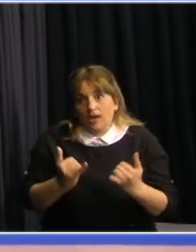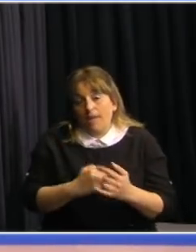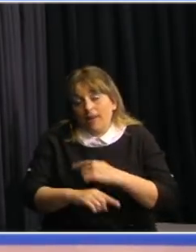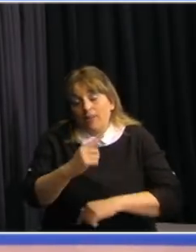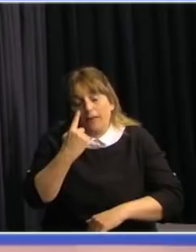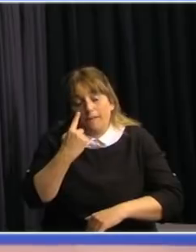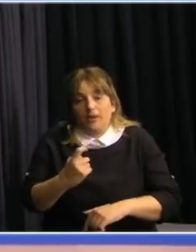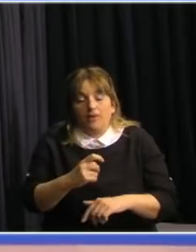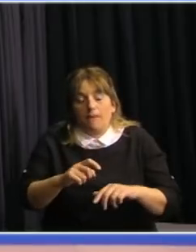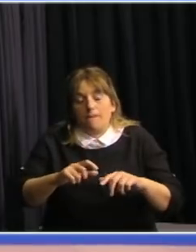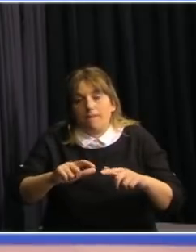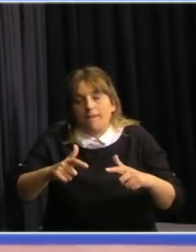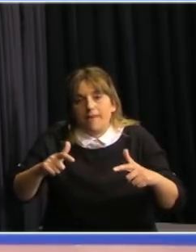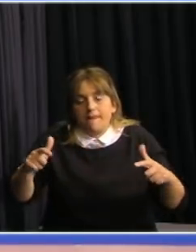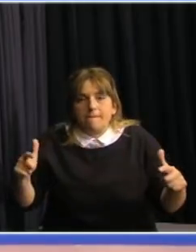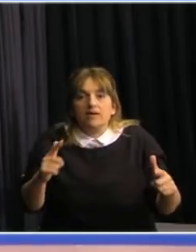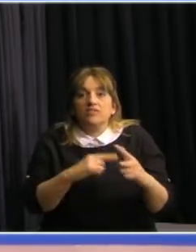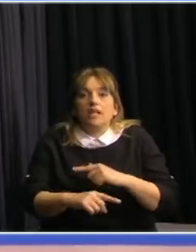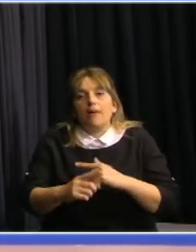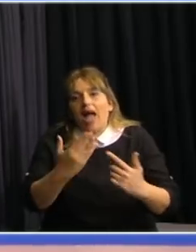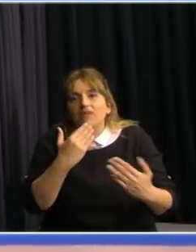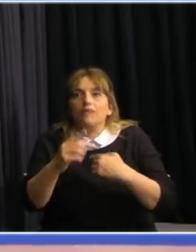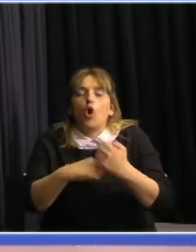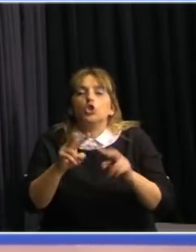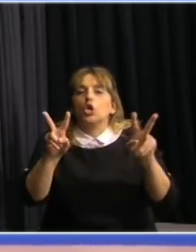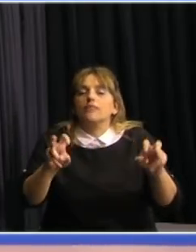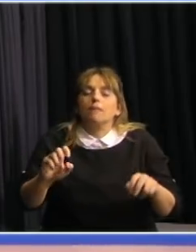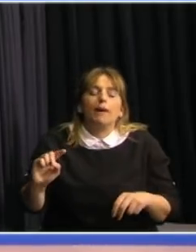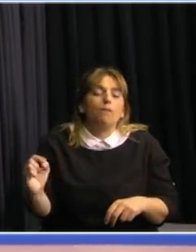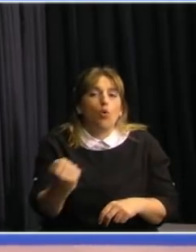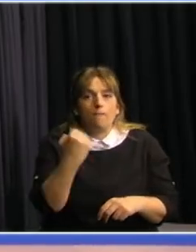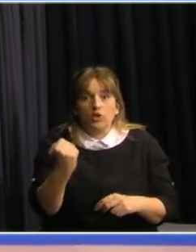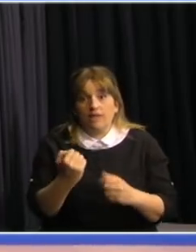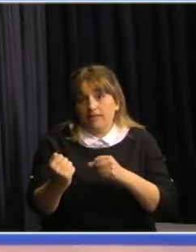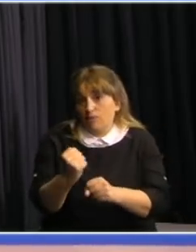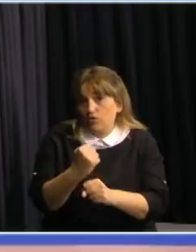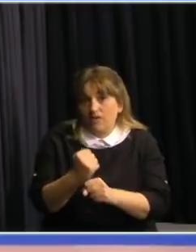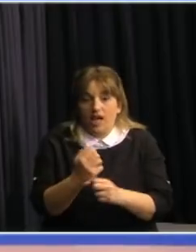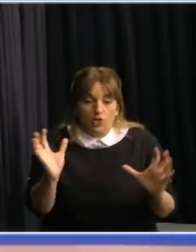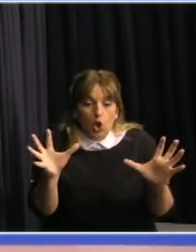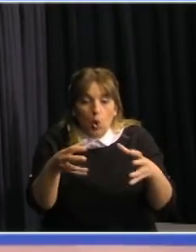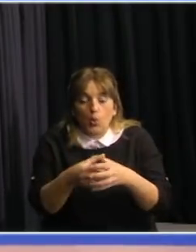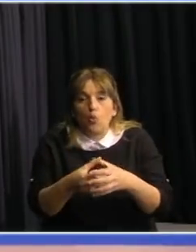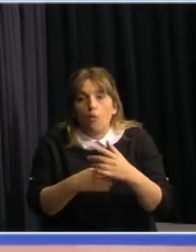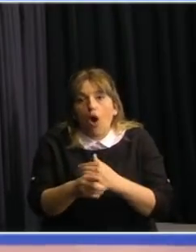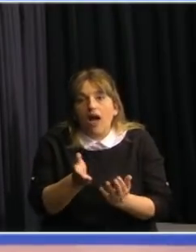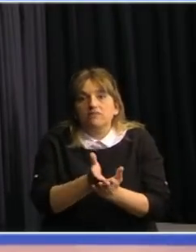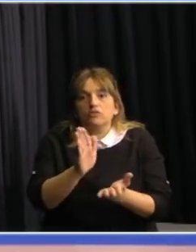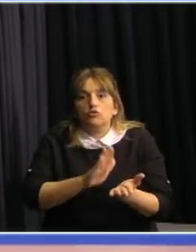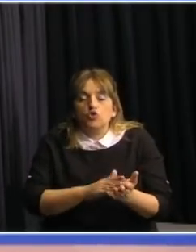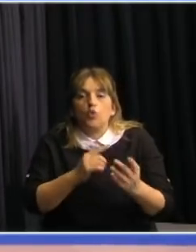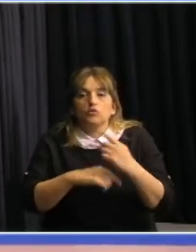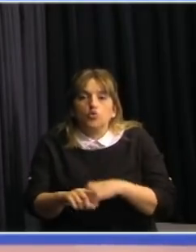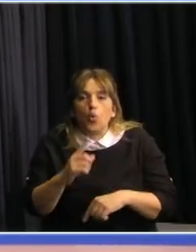propagación viral y también conversaremos de otros temas relevantes en los que estamos trabajando desde el GACH en relación a los efectos de la